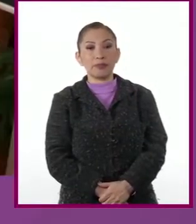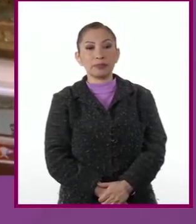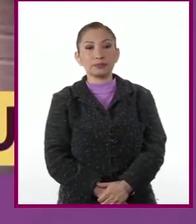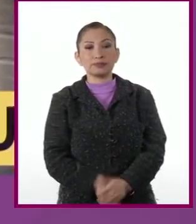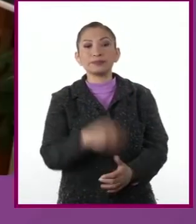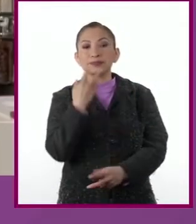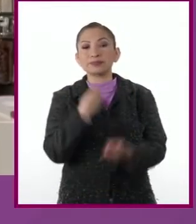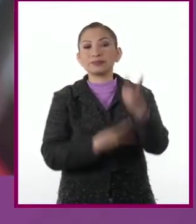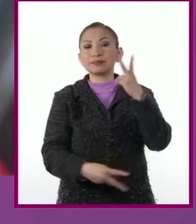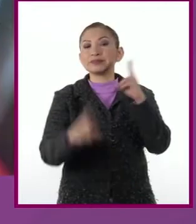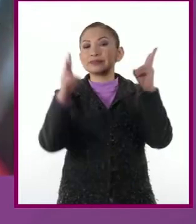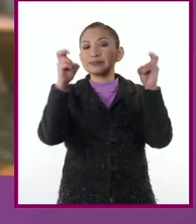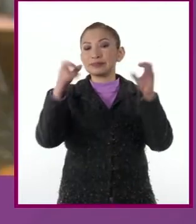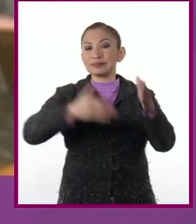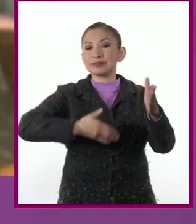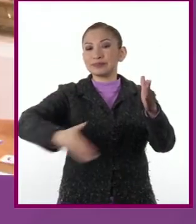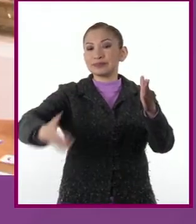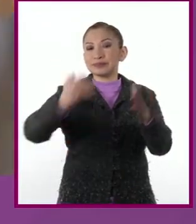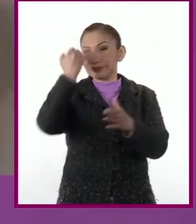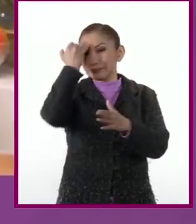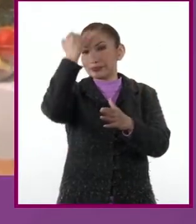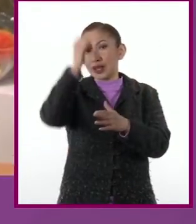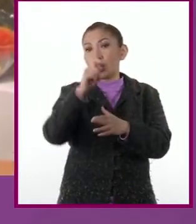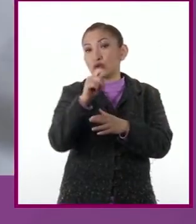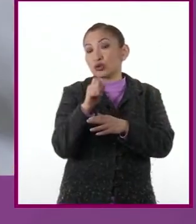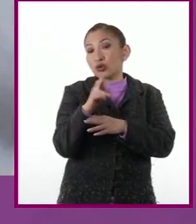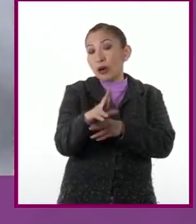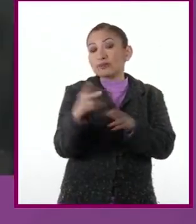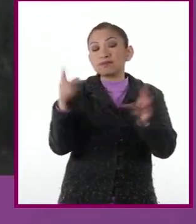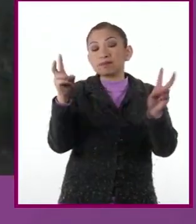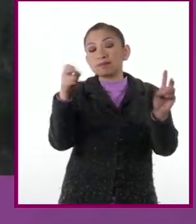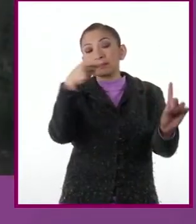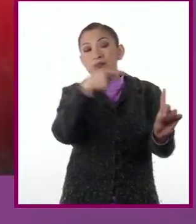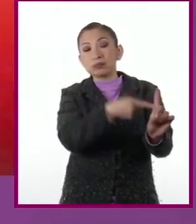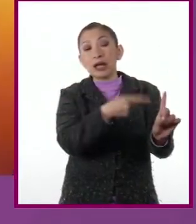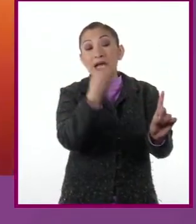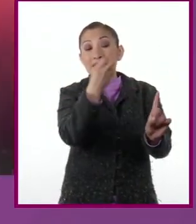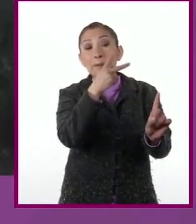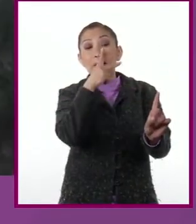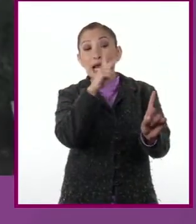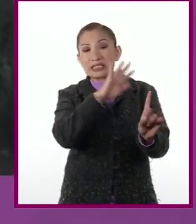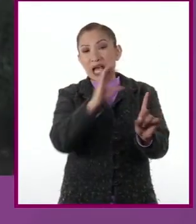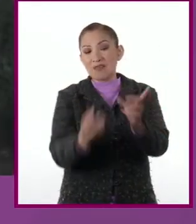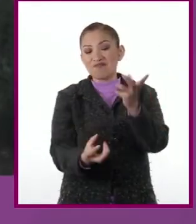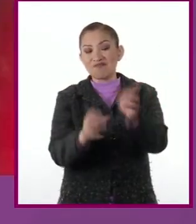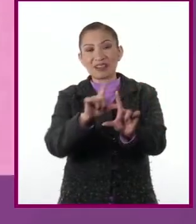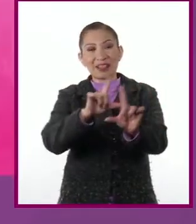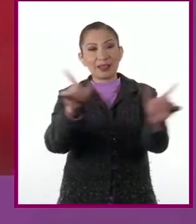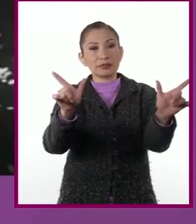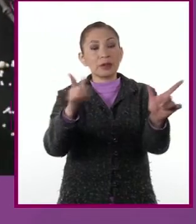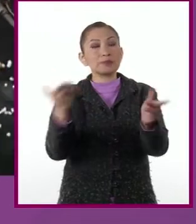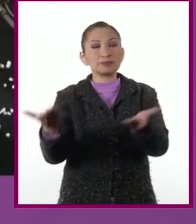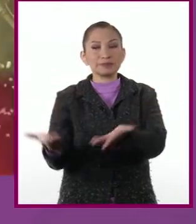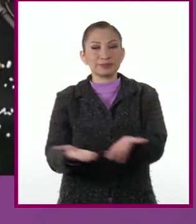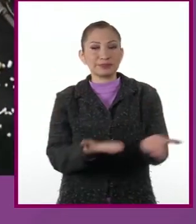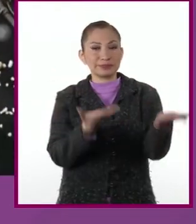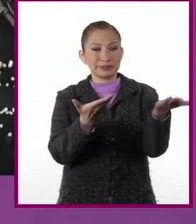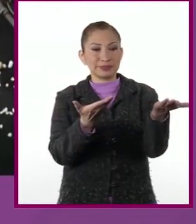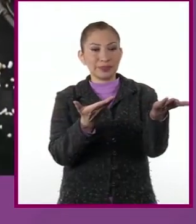Bienvenidos a su programa Cocina la Usted. En su sección, Esa palabra ya se coció, queda con ustedes Pepe